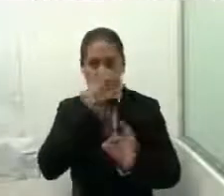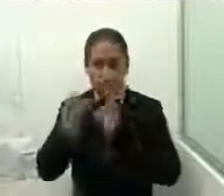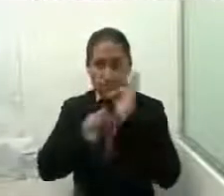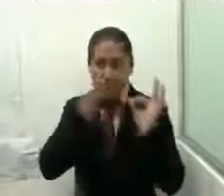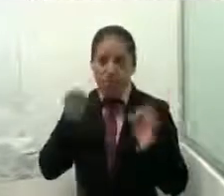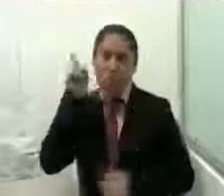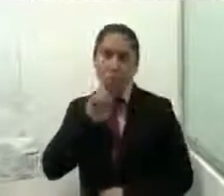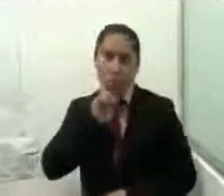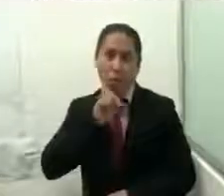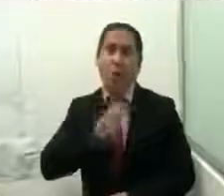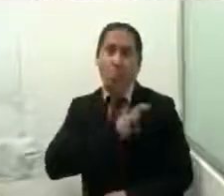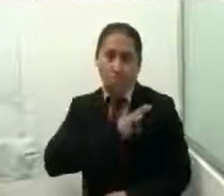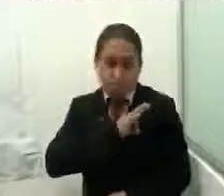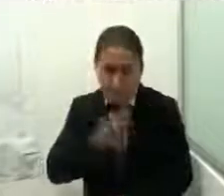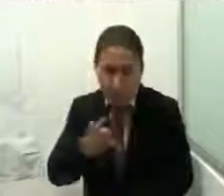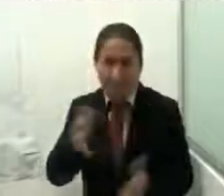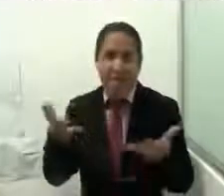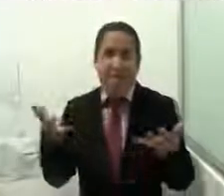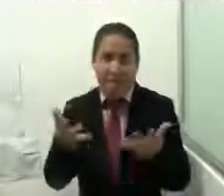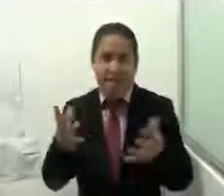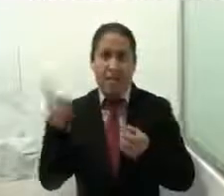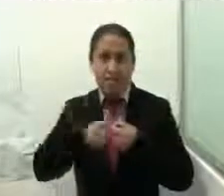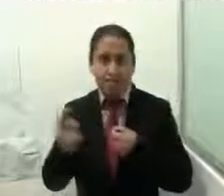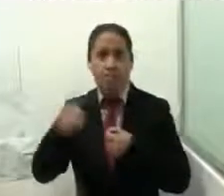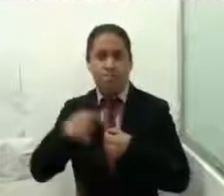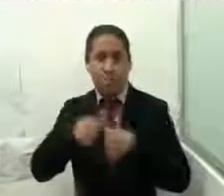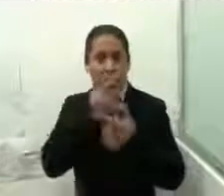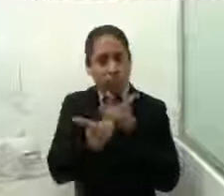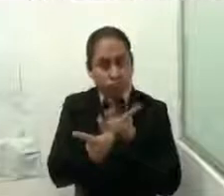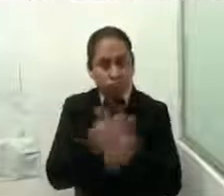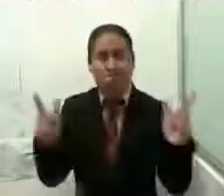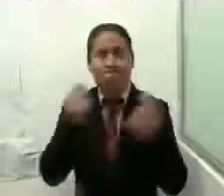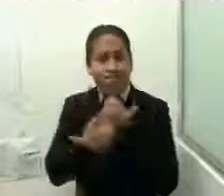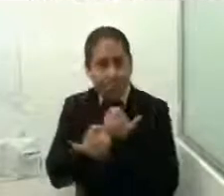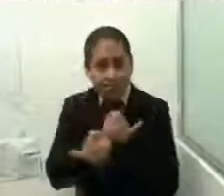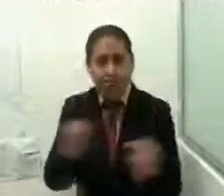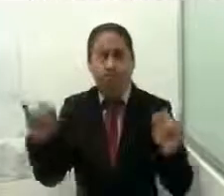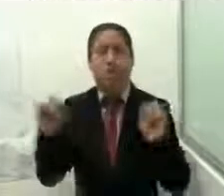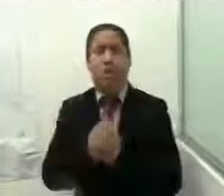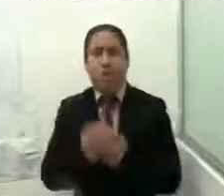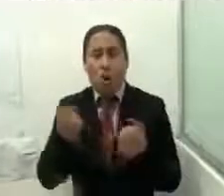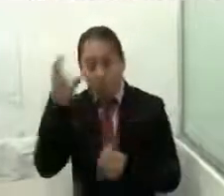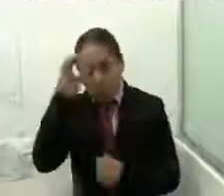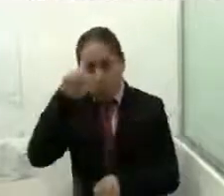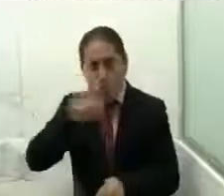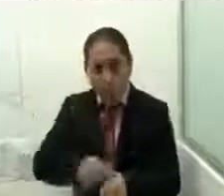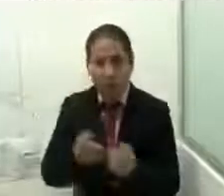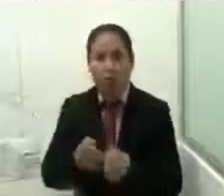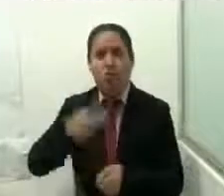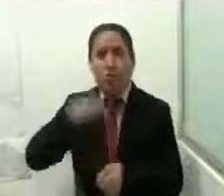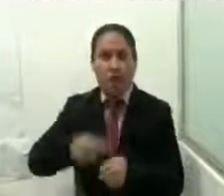mujeres para que ellas participen activa y plenamente en los ámbitos cultural, social, político,